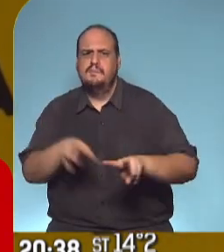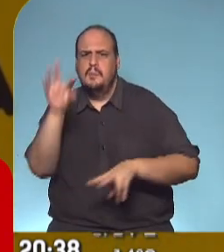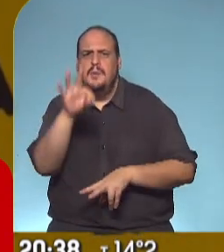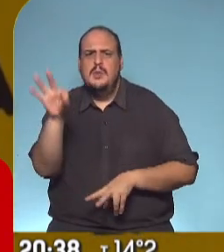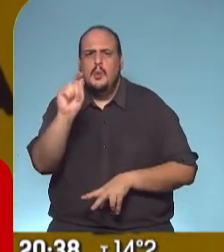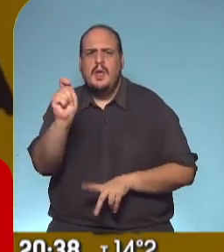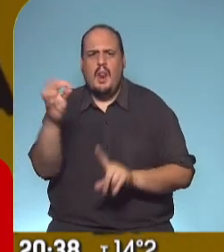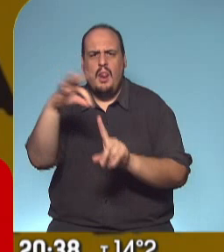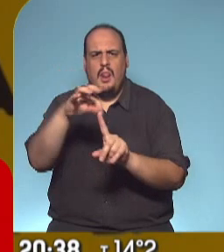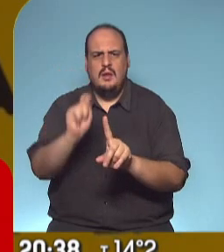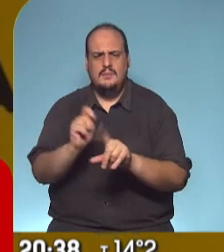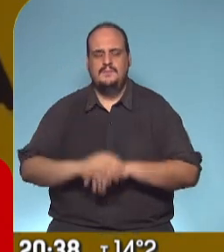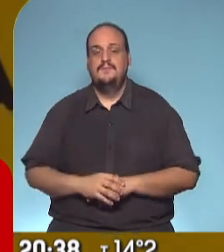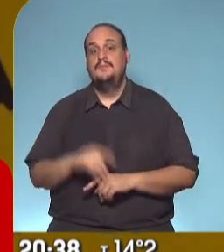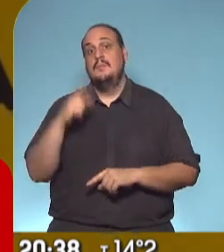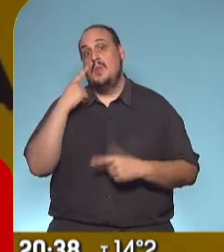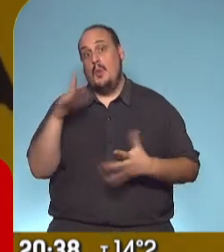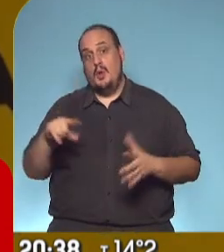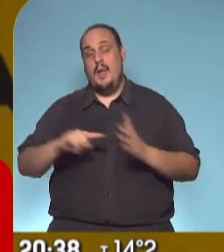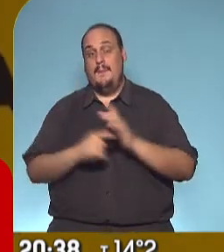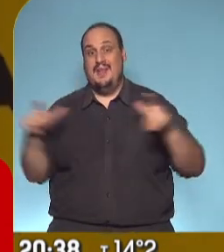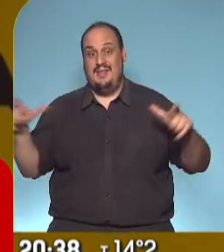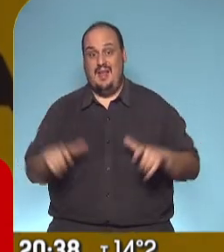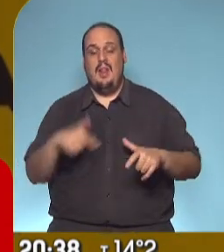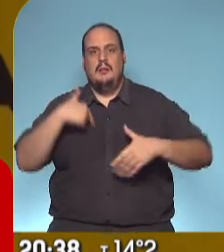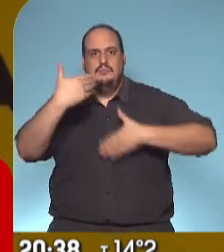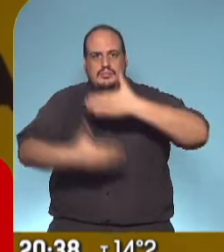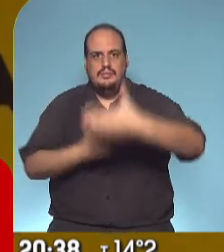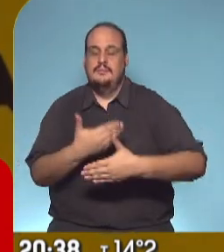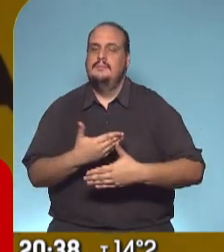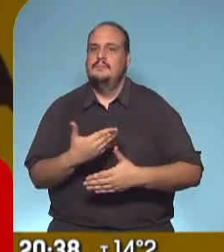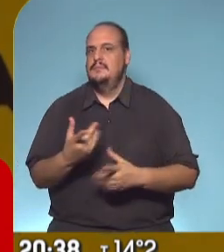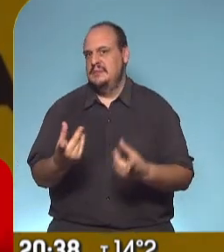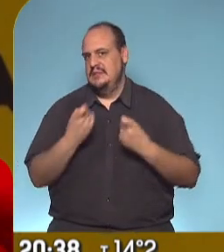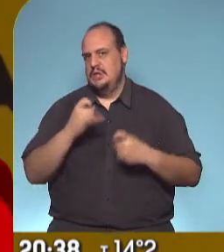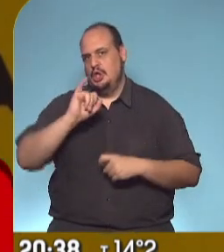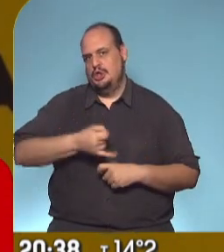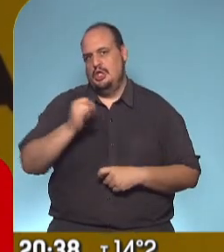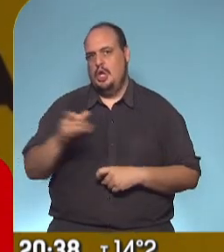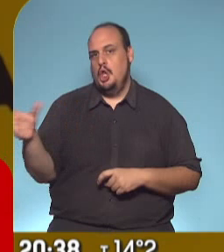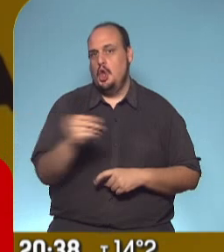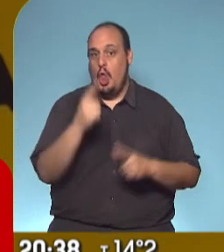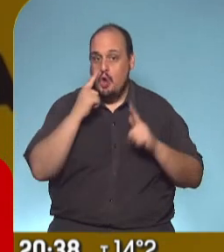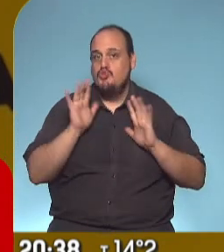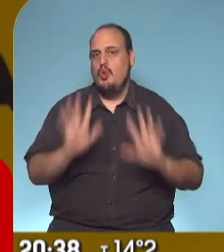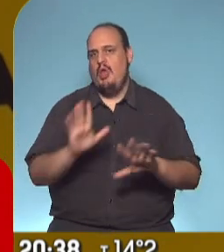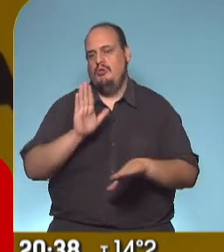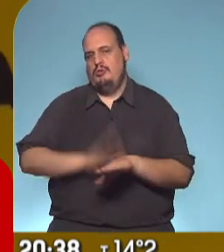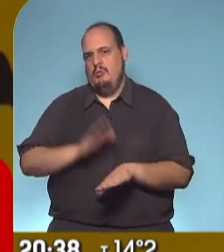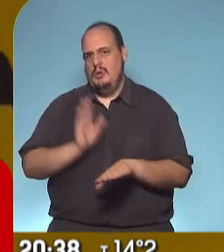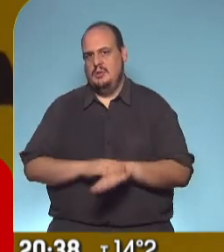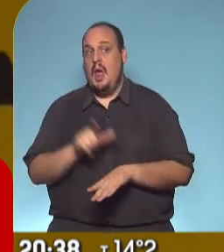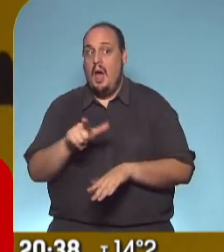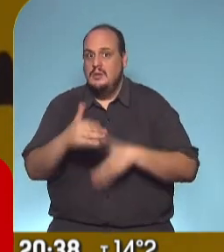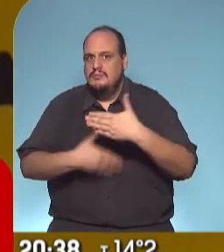obviamente, este plan de puesta en marcha de la ciudad requiere responsabilidad, cuidado de todos. Esa la única manera que puede funcionar.